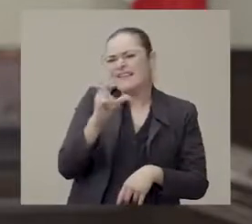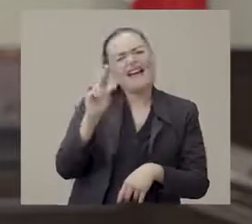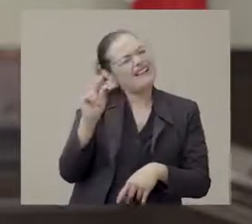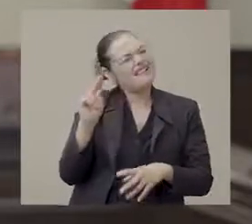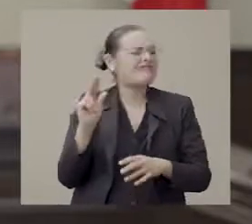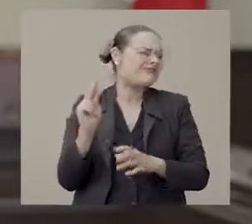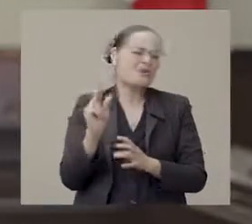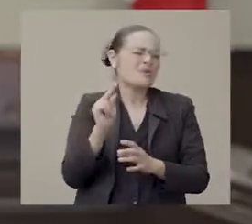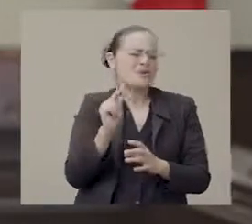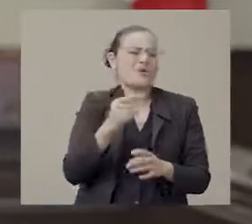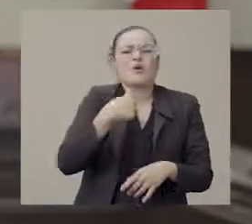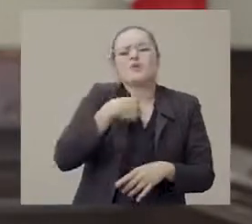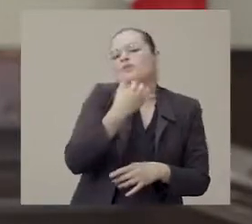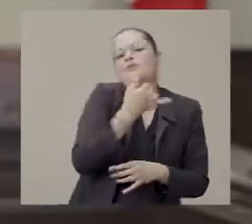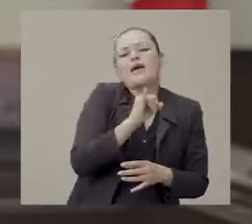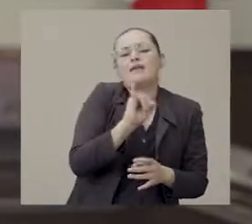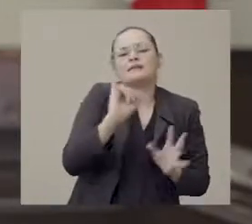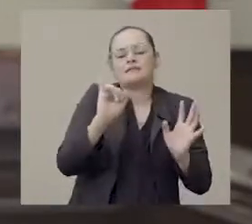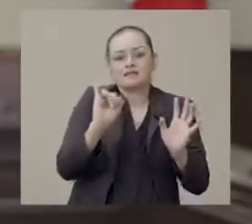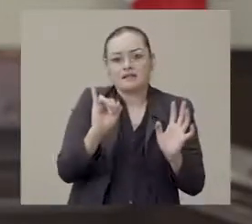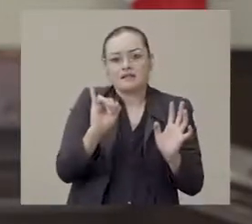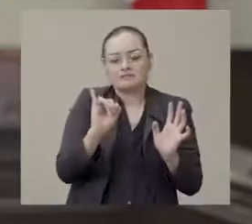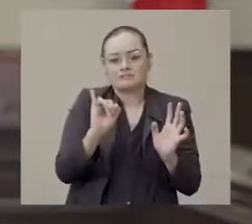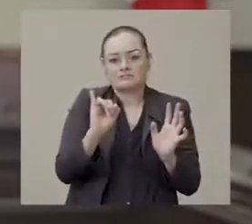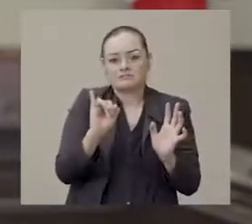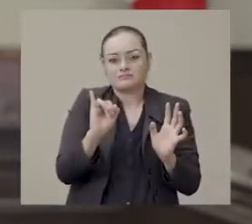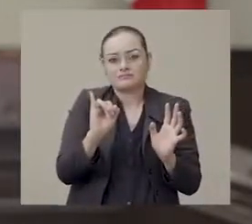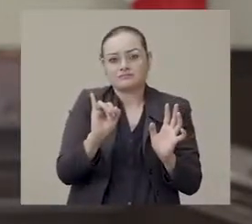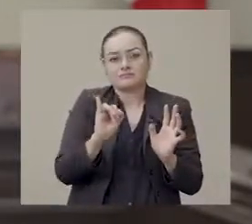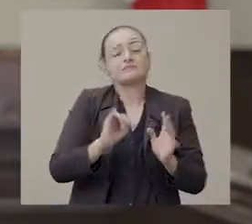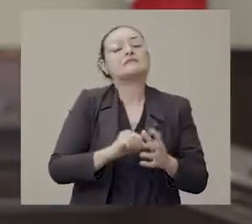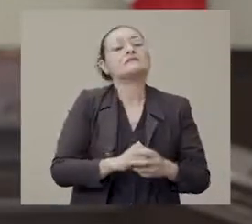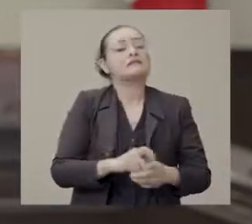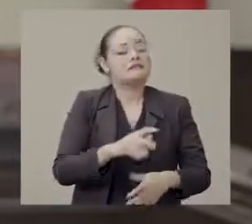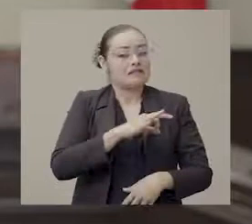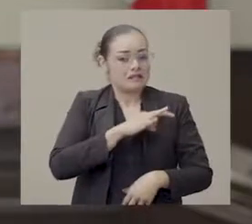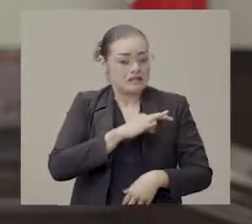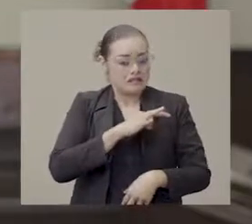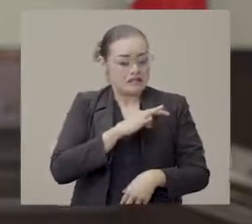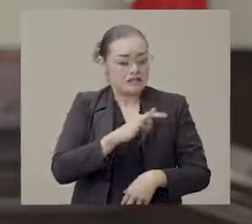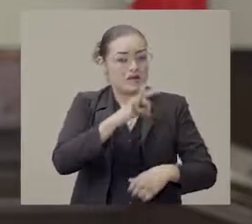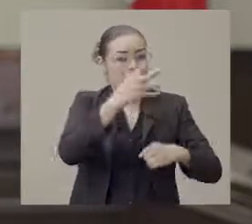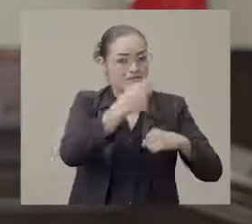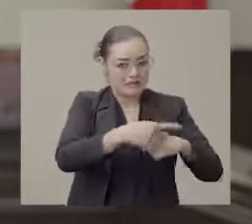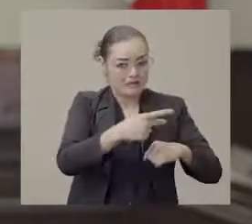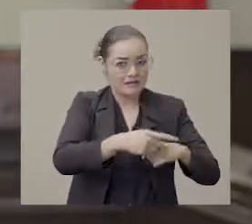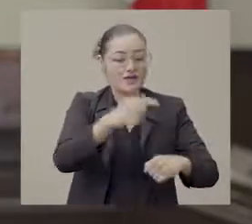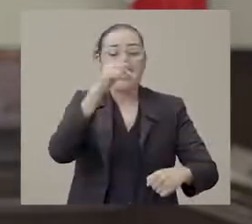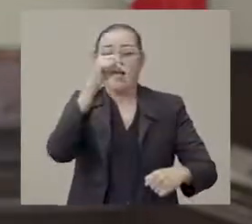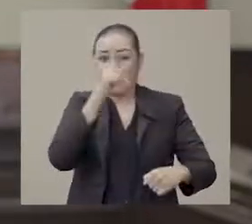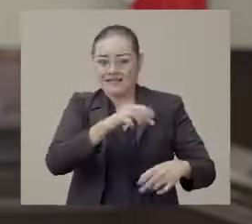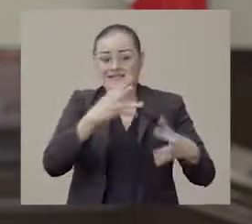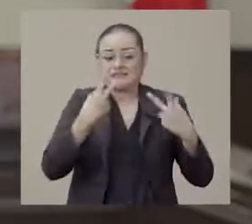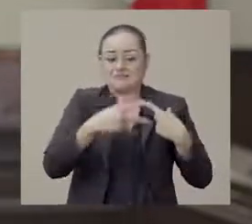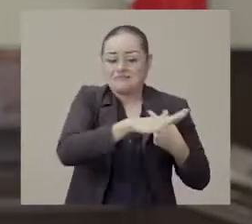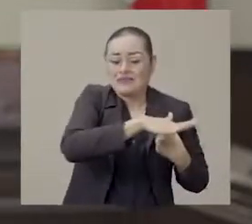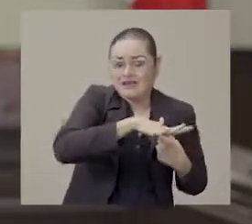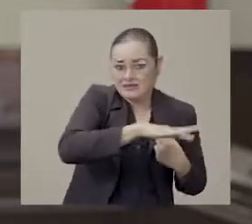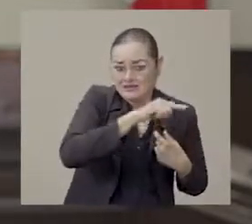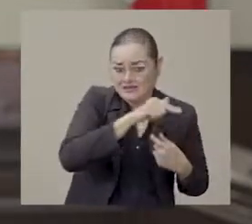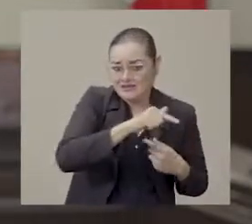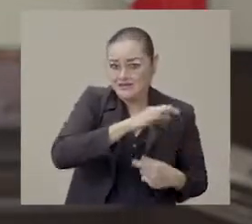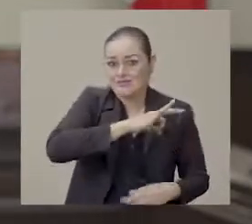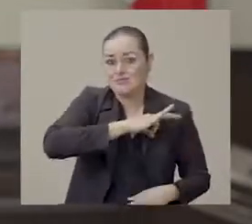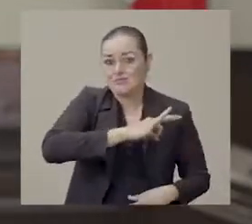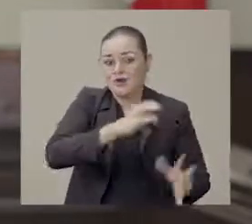o se resistan a acatar los requerimientos y disposiciones de la autoridad poniendo en riesgo la salud de la población, se les aplicarán